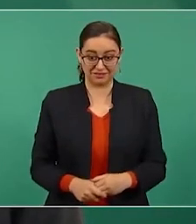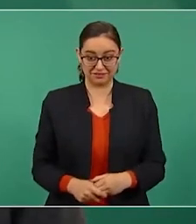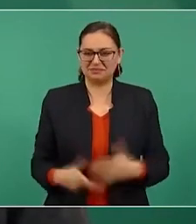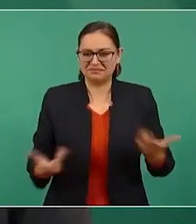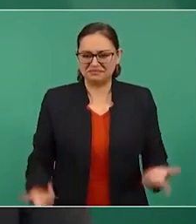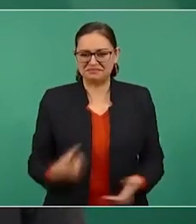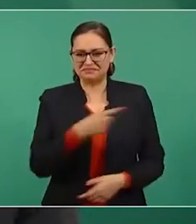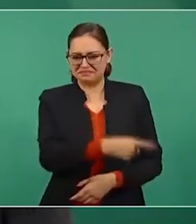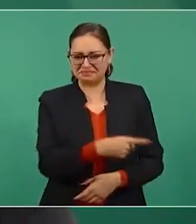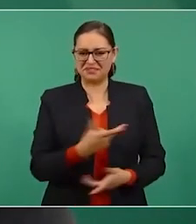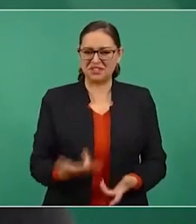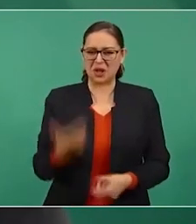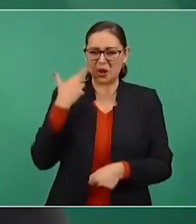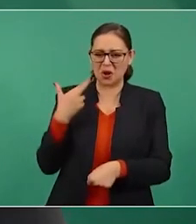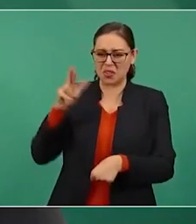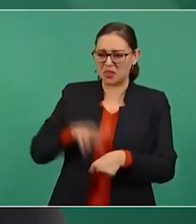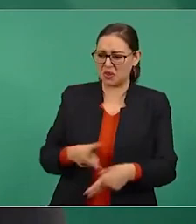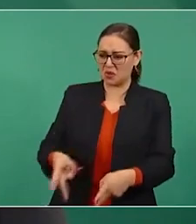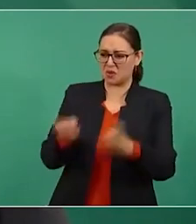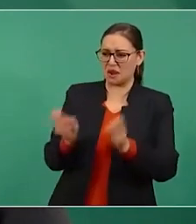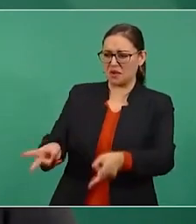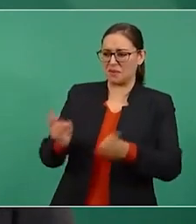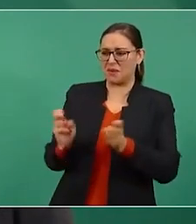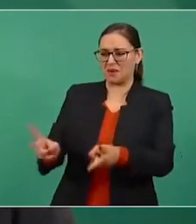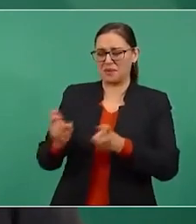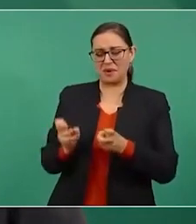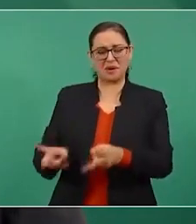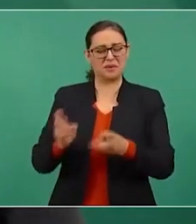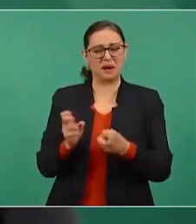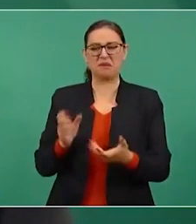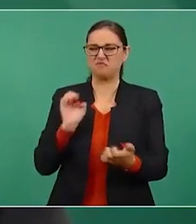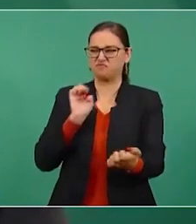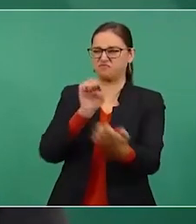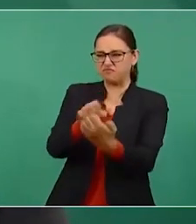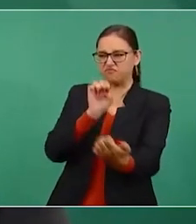Se le puede engañar al pueblo un tiempo,